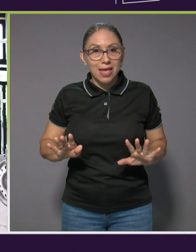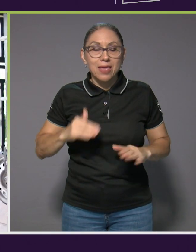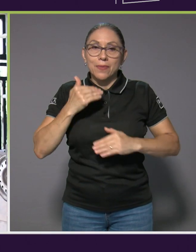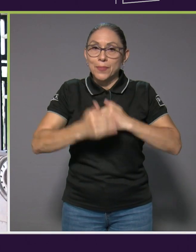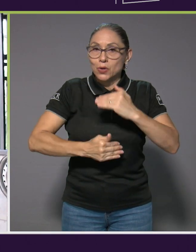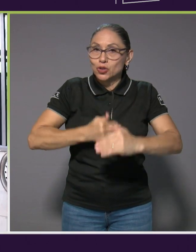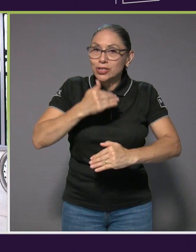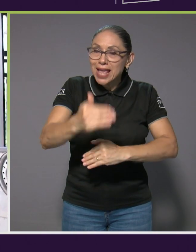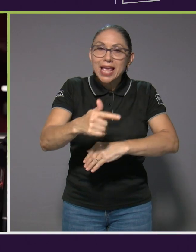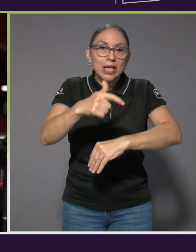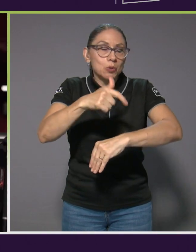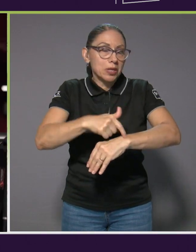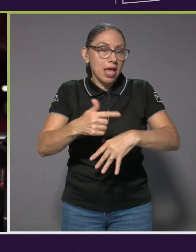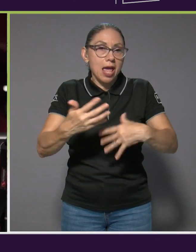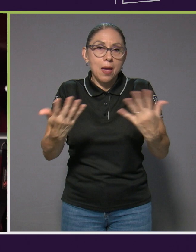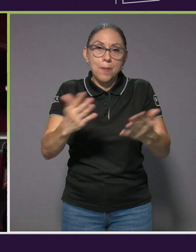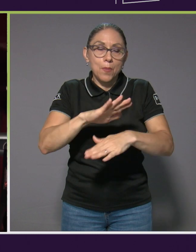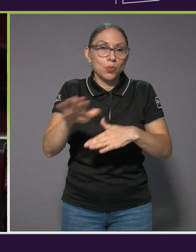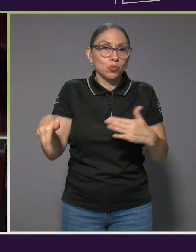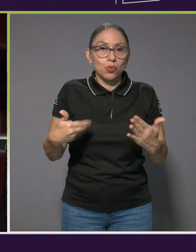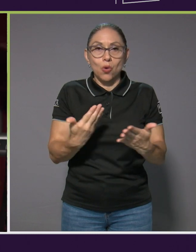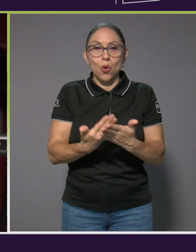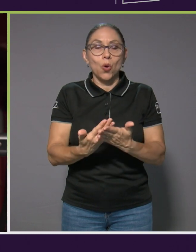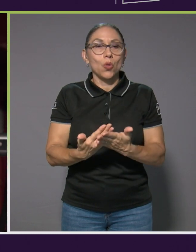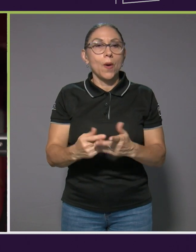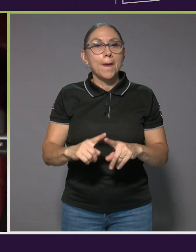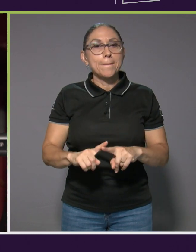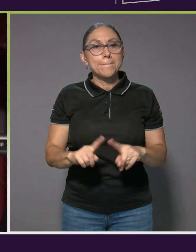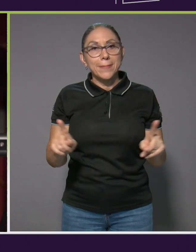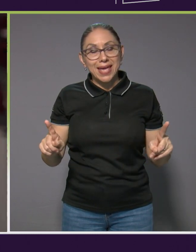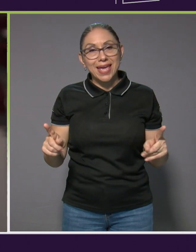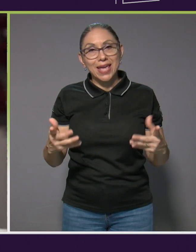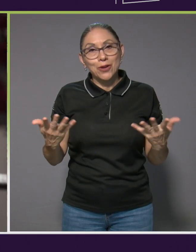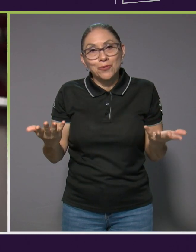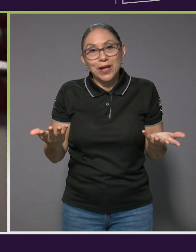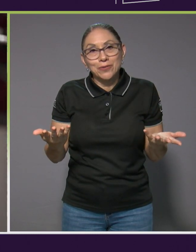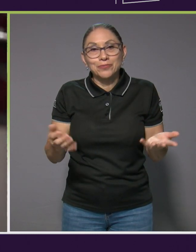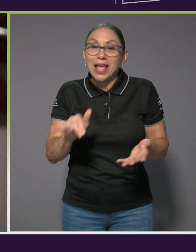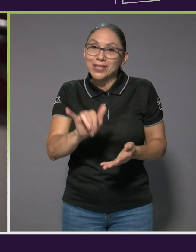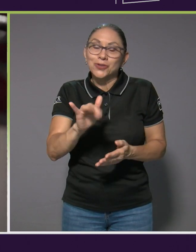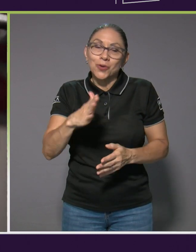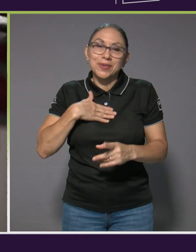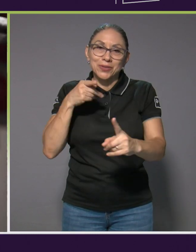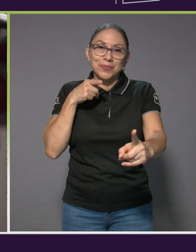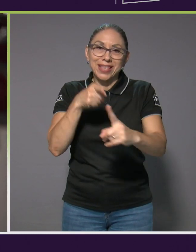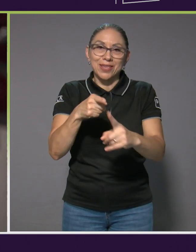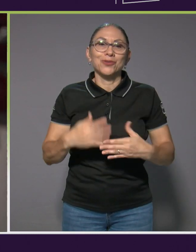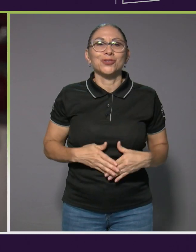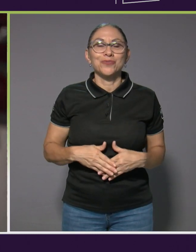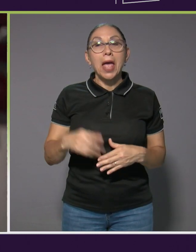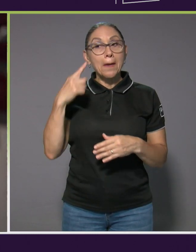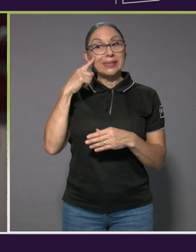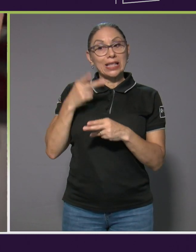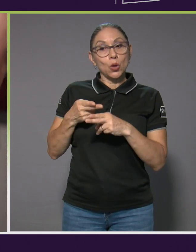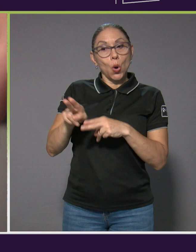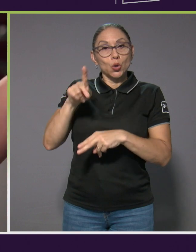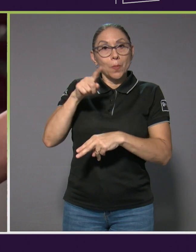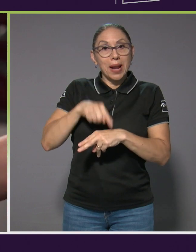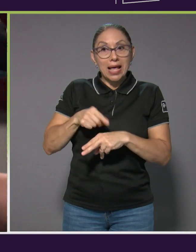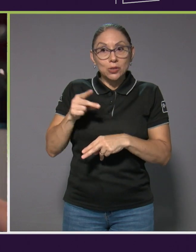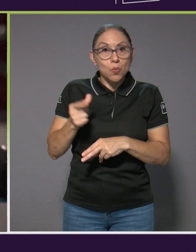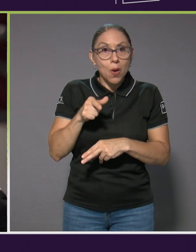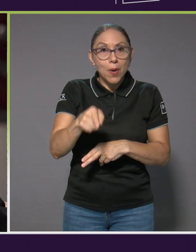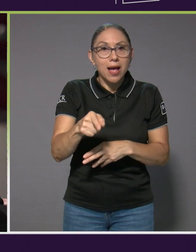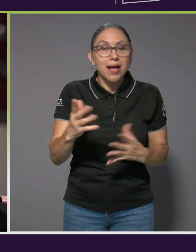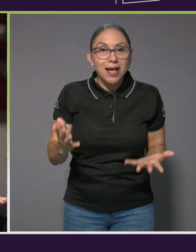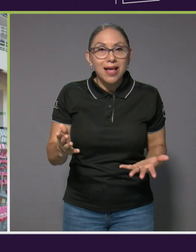proceso, del tiempo y todo, pero, digamos que si son unos objetivos, ya a corto plazo es, como lo he